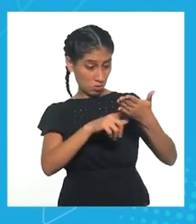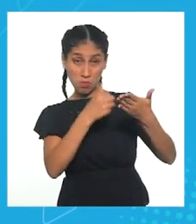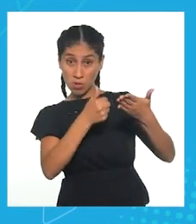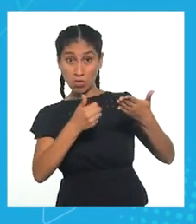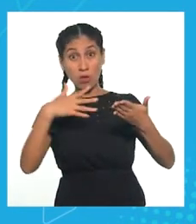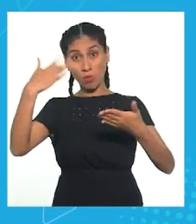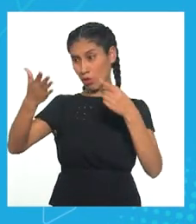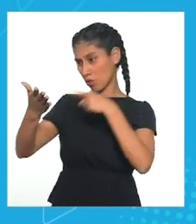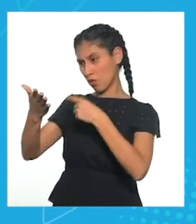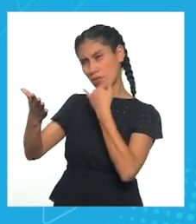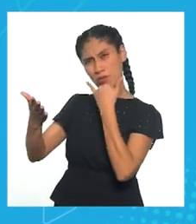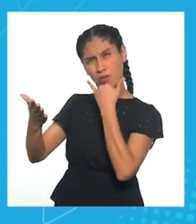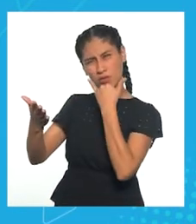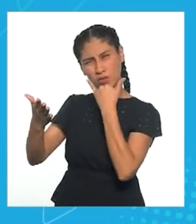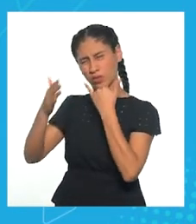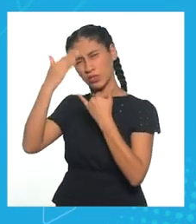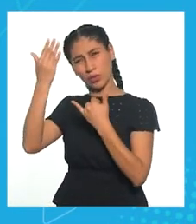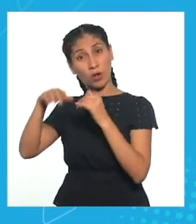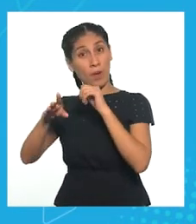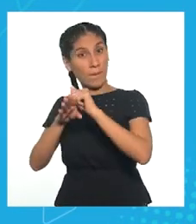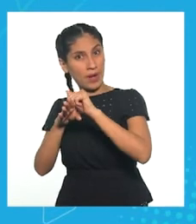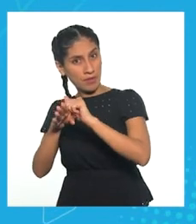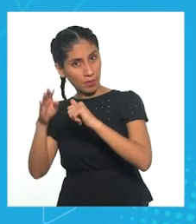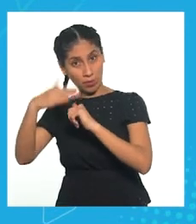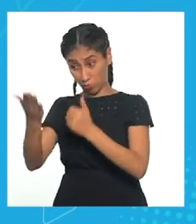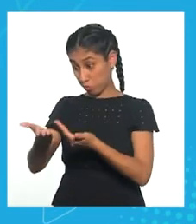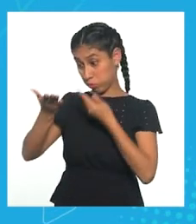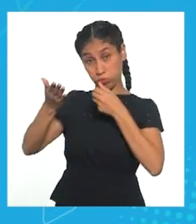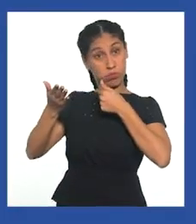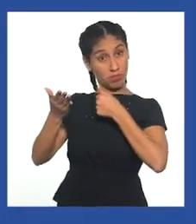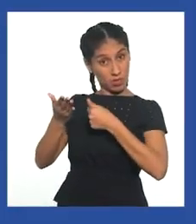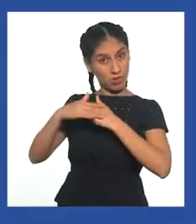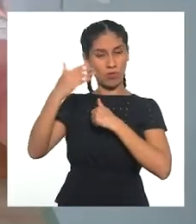hasta perfeccionarlo y obtener la solución ideal que buscamos.